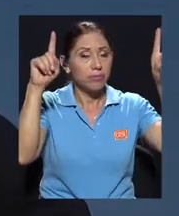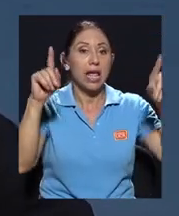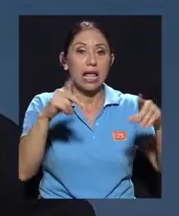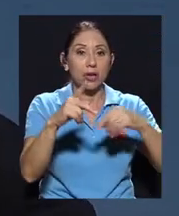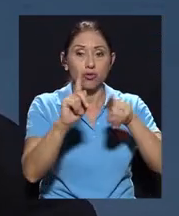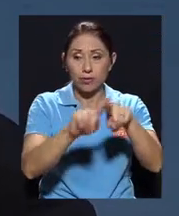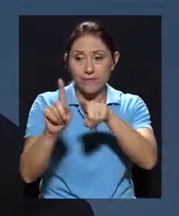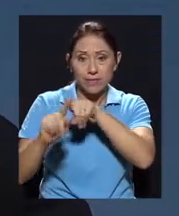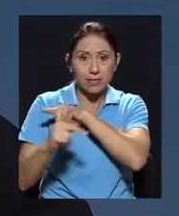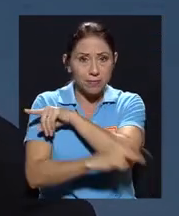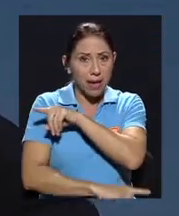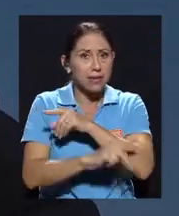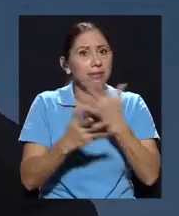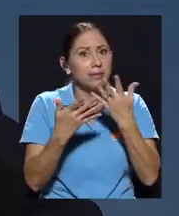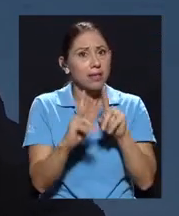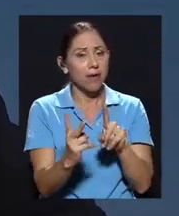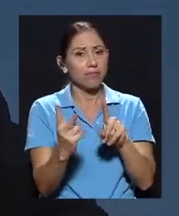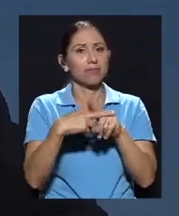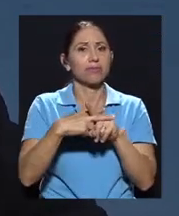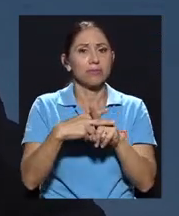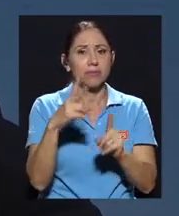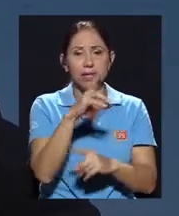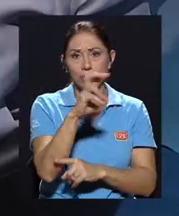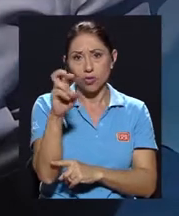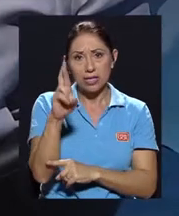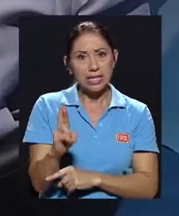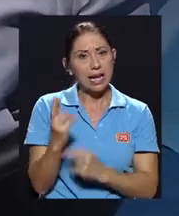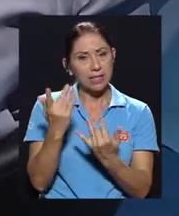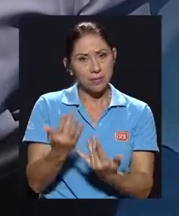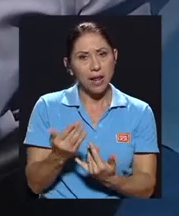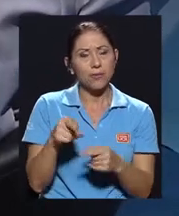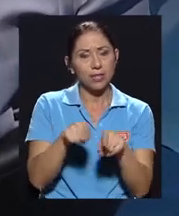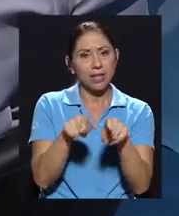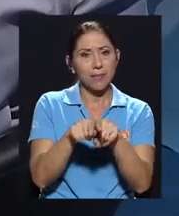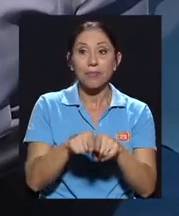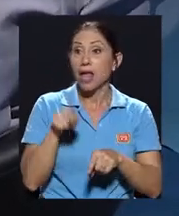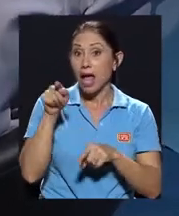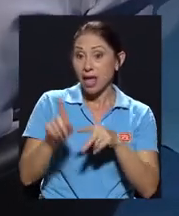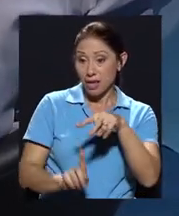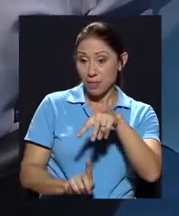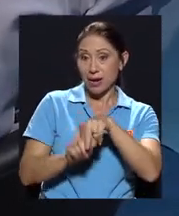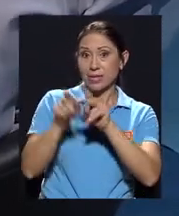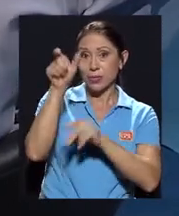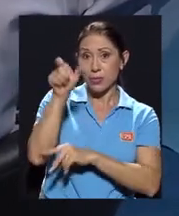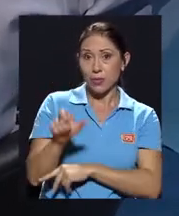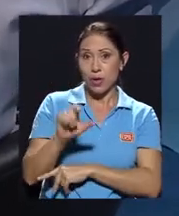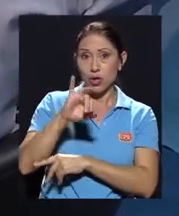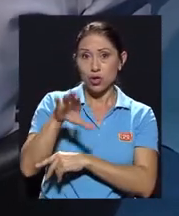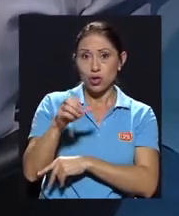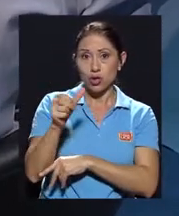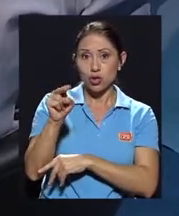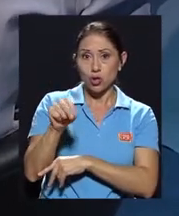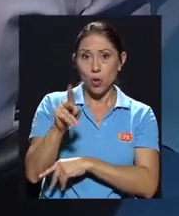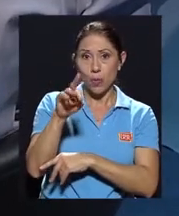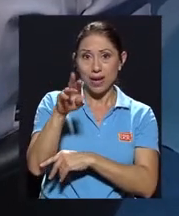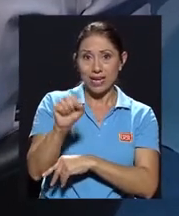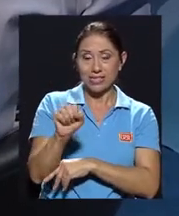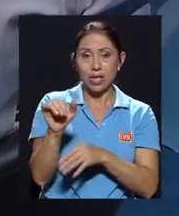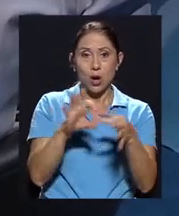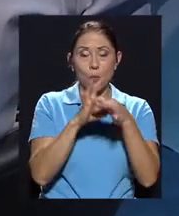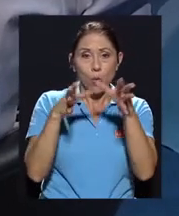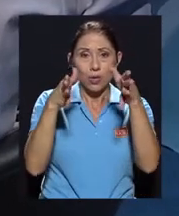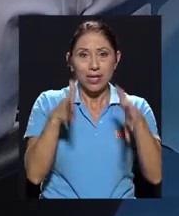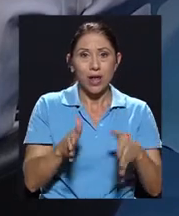países en donde se ha implementado y esperamos que en Costa Rica también lo sea. Ahí es donde aparece el protagonismo de John Brenes como coordinador de 3 de 3. ¿Nos puede